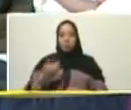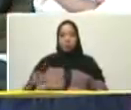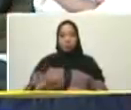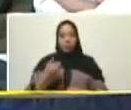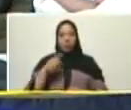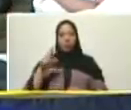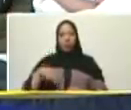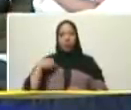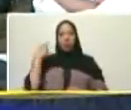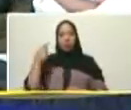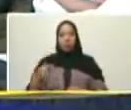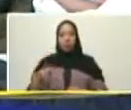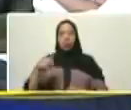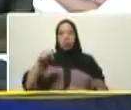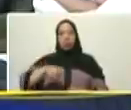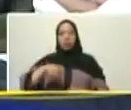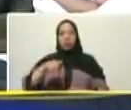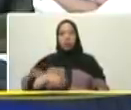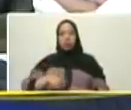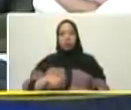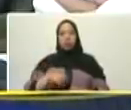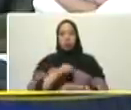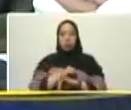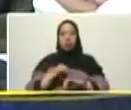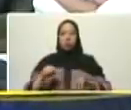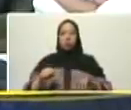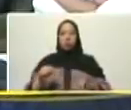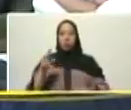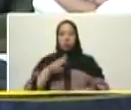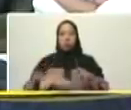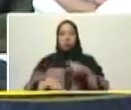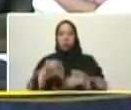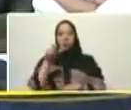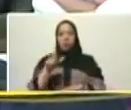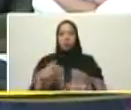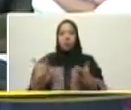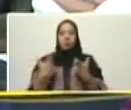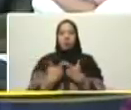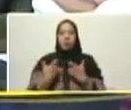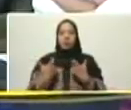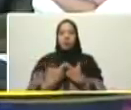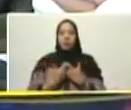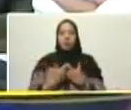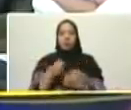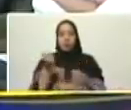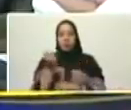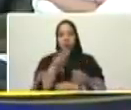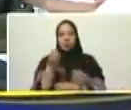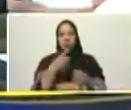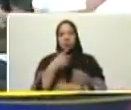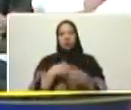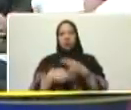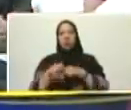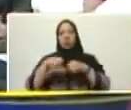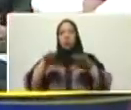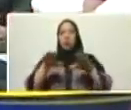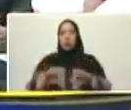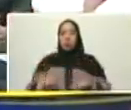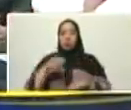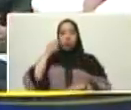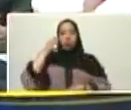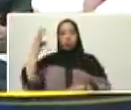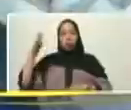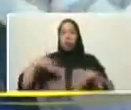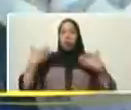próximo reto de ir rumbo a esos 5 millones esto es precisamente algo que nos emociona y nos